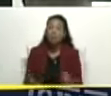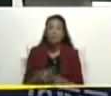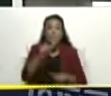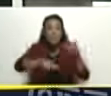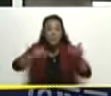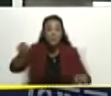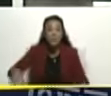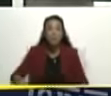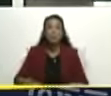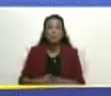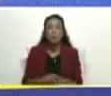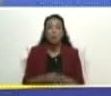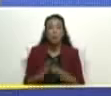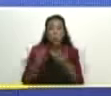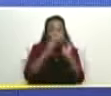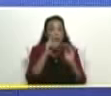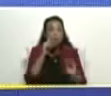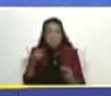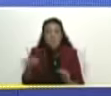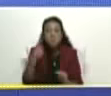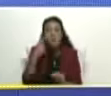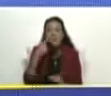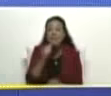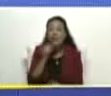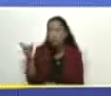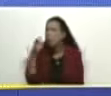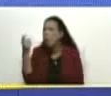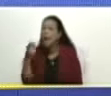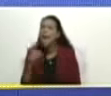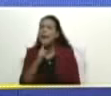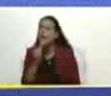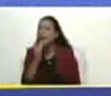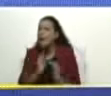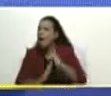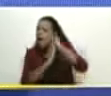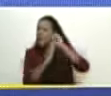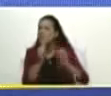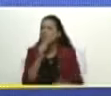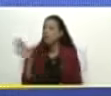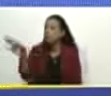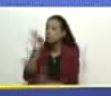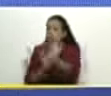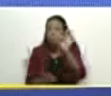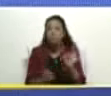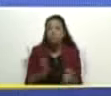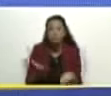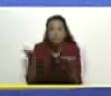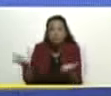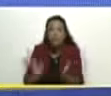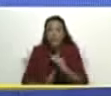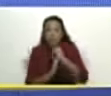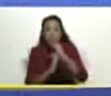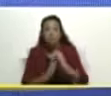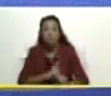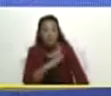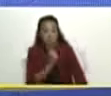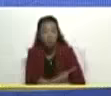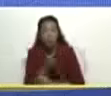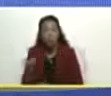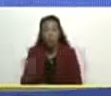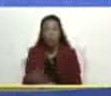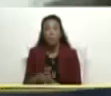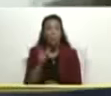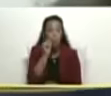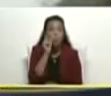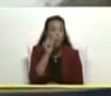cuando uno va a una comunidad ahí mismo uno sabe a quien buscar hay que fortalecer esos liderazgos compañeros ministros